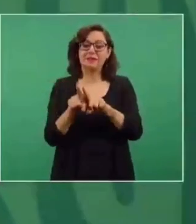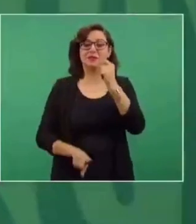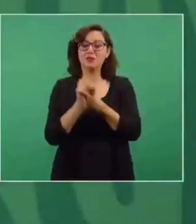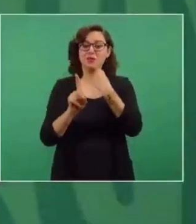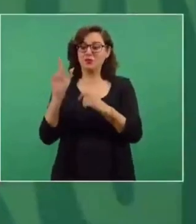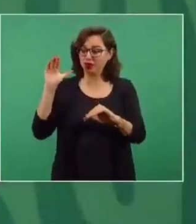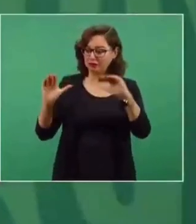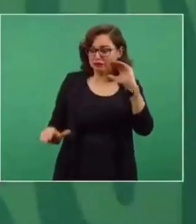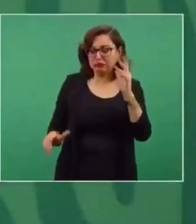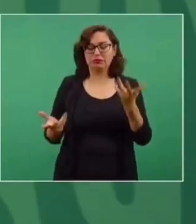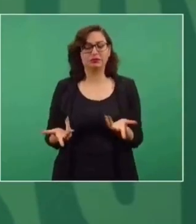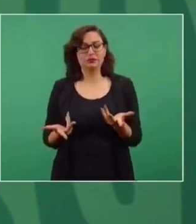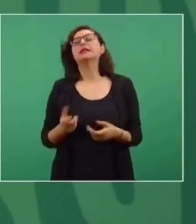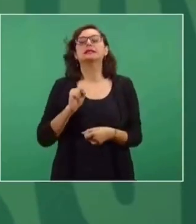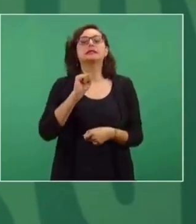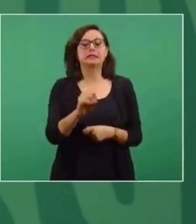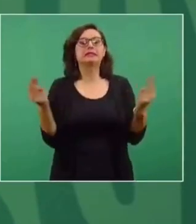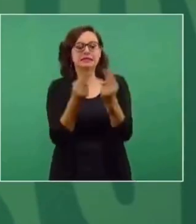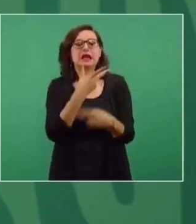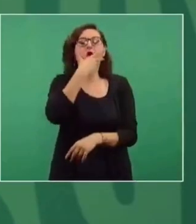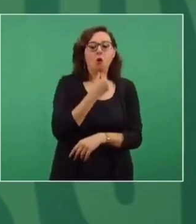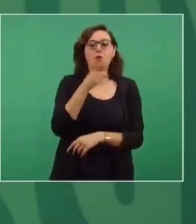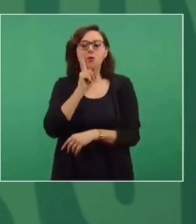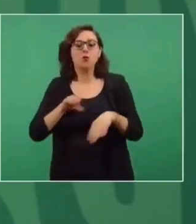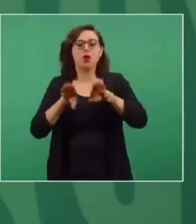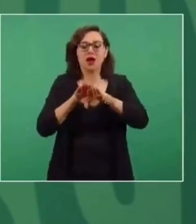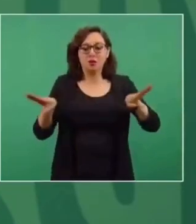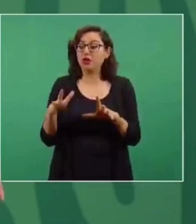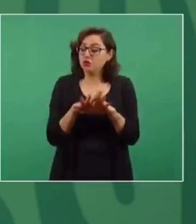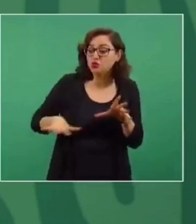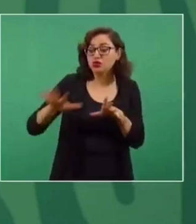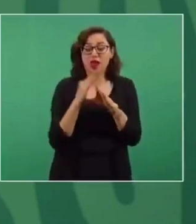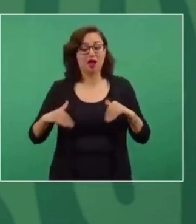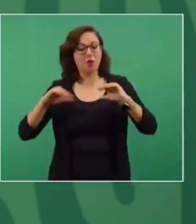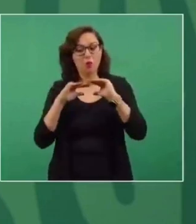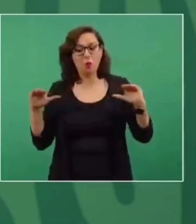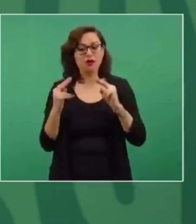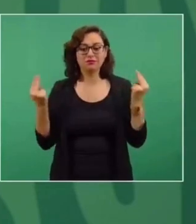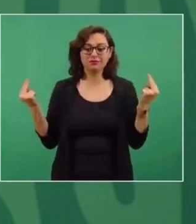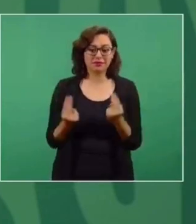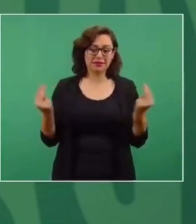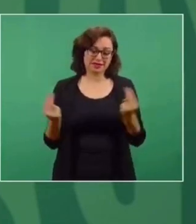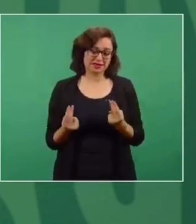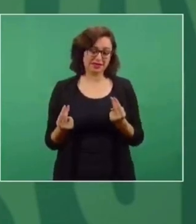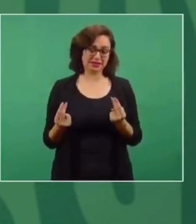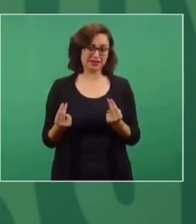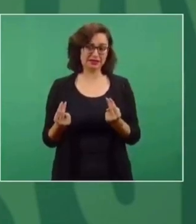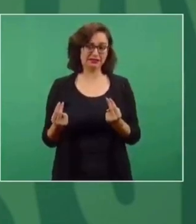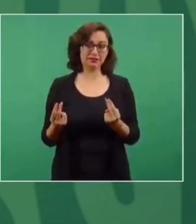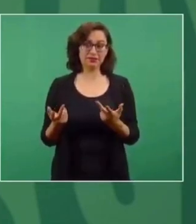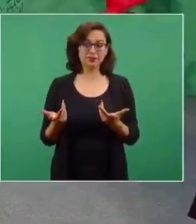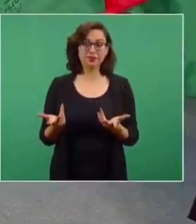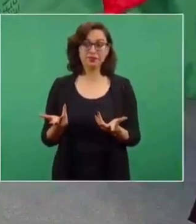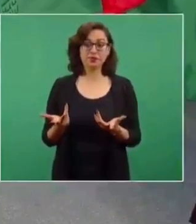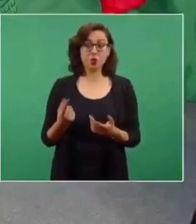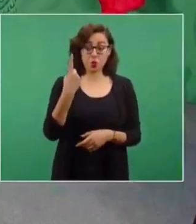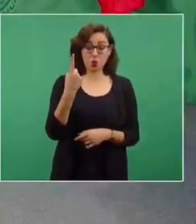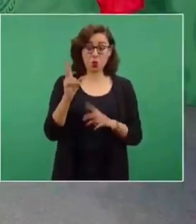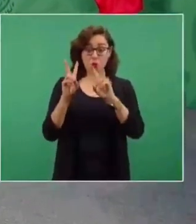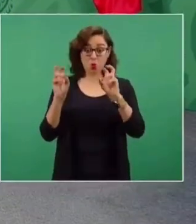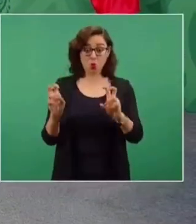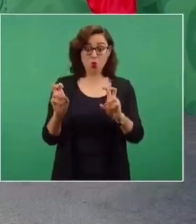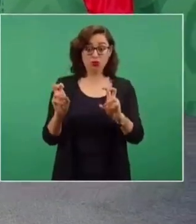Es igualdad de género, pero es igualdad económica y social. O no dejarnos llevar solo